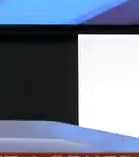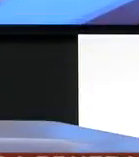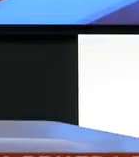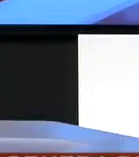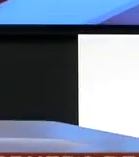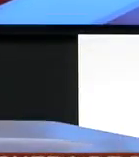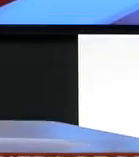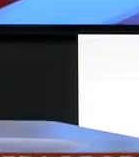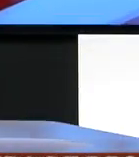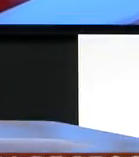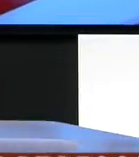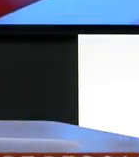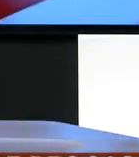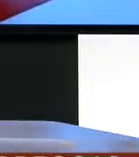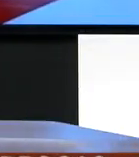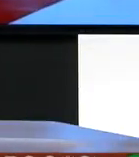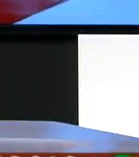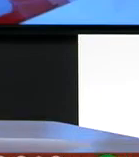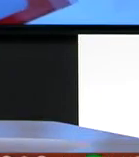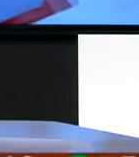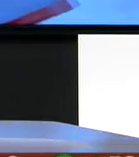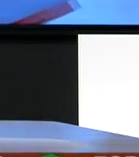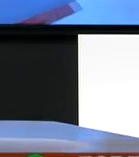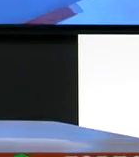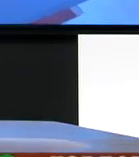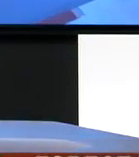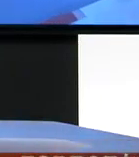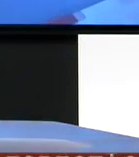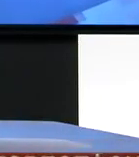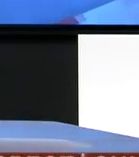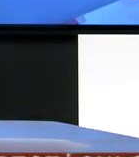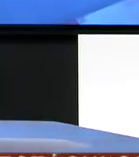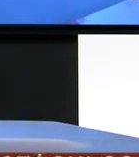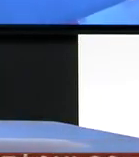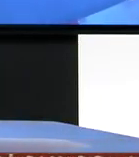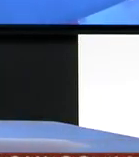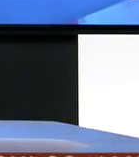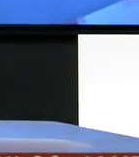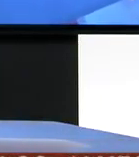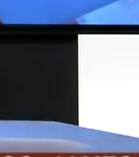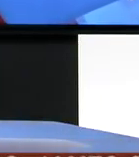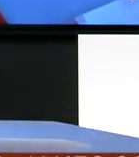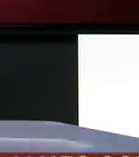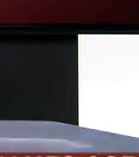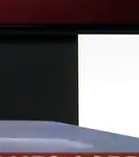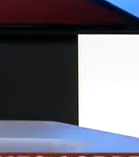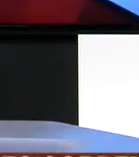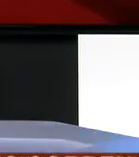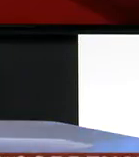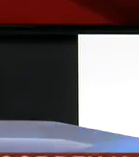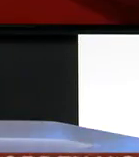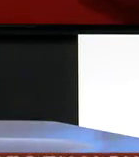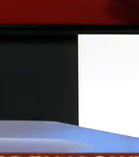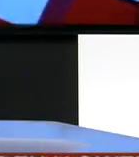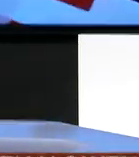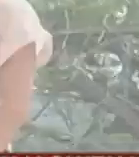La violinista mexicana Paulina Derbez debutó como solista en una de las mejores salas de conciertos del mundo